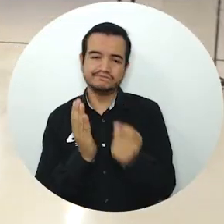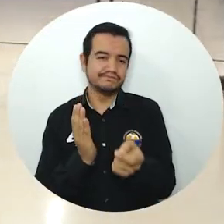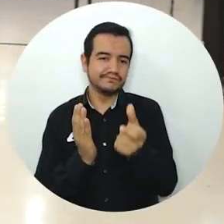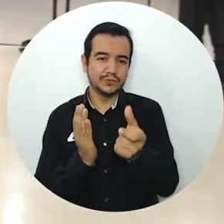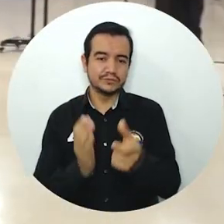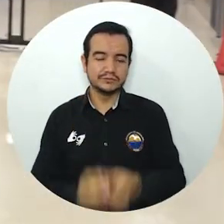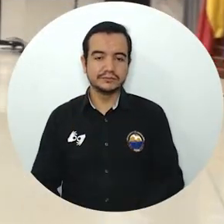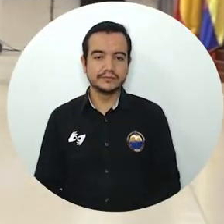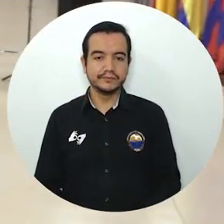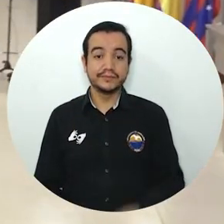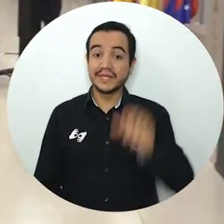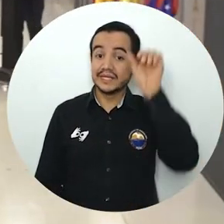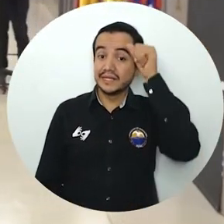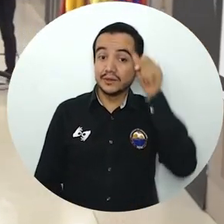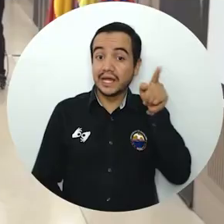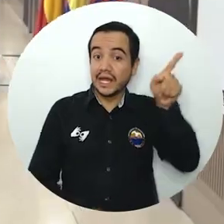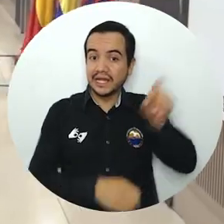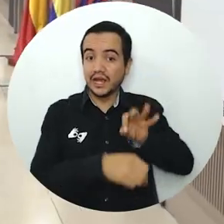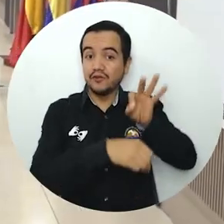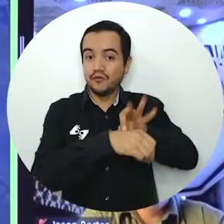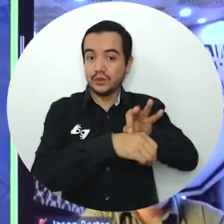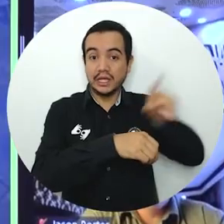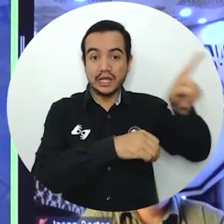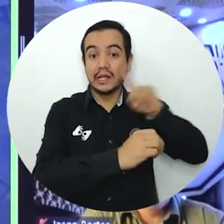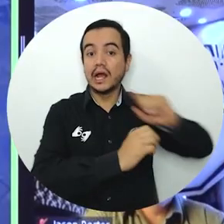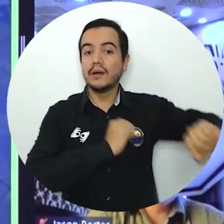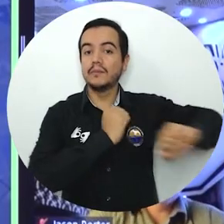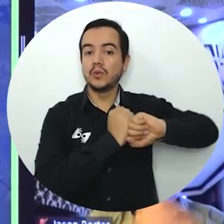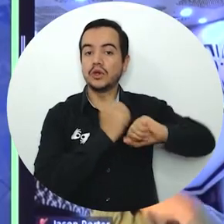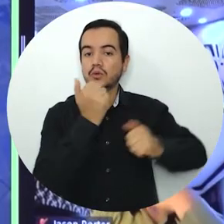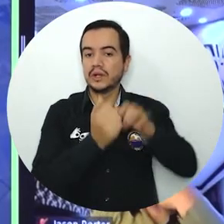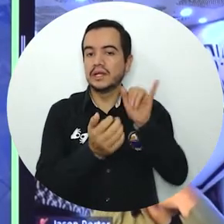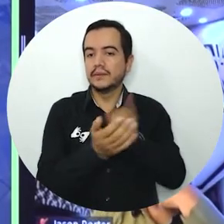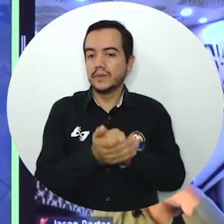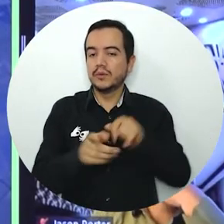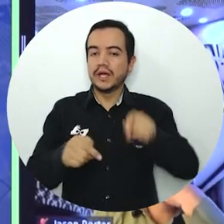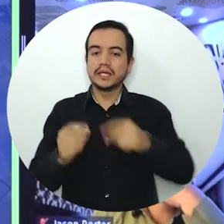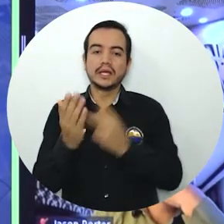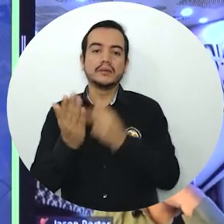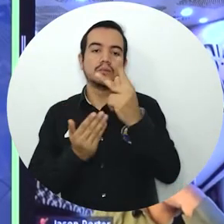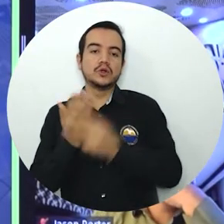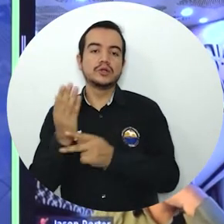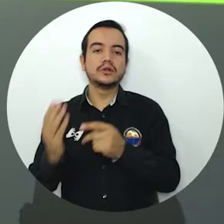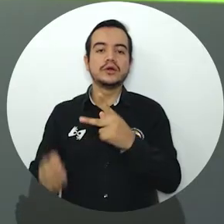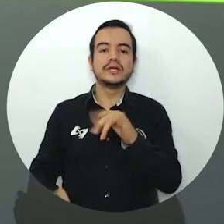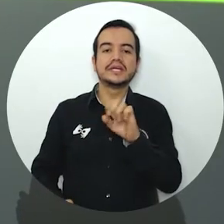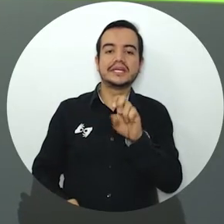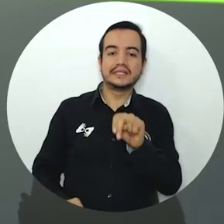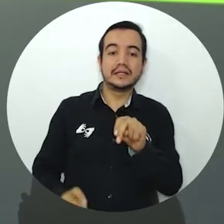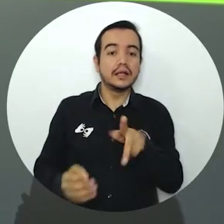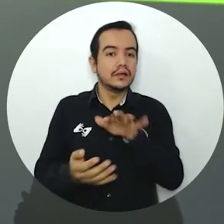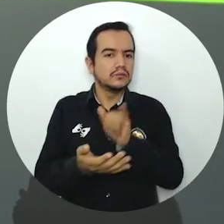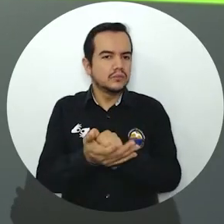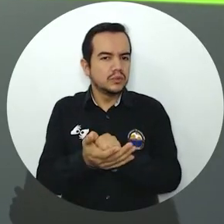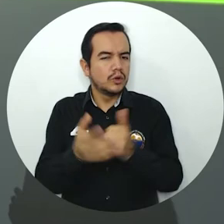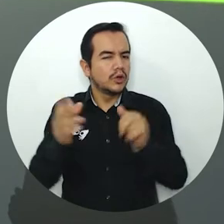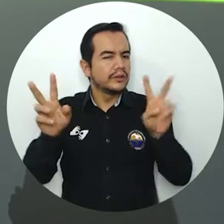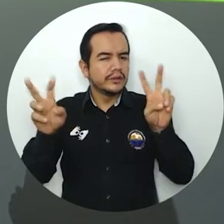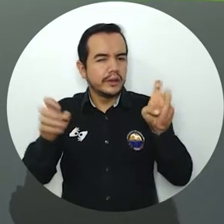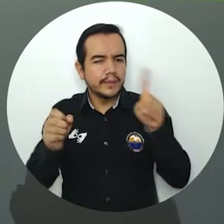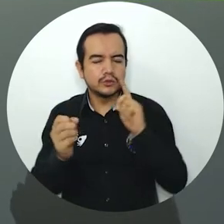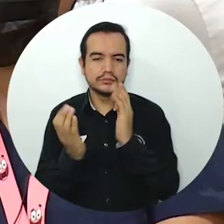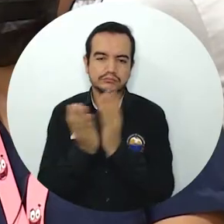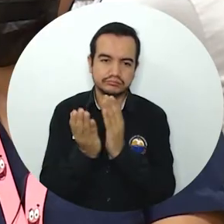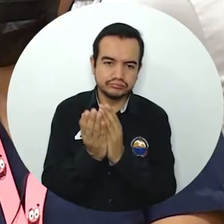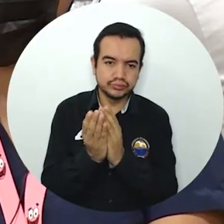Recordemos que la organización estadounidense es la que financia el proyecto KING, que enfoca su labor en diferentes áreas como